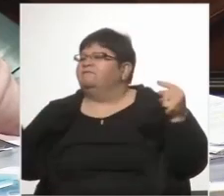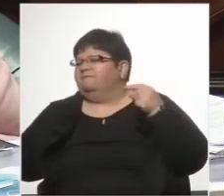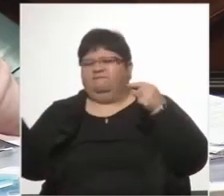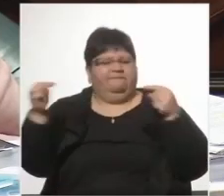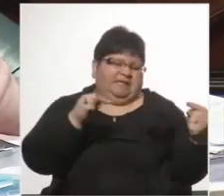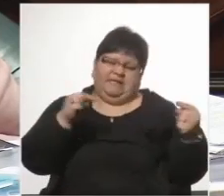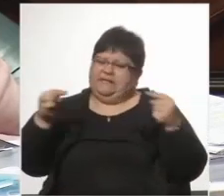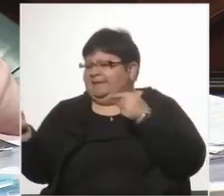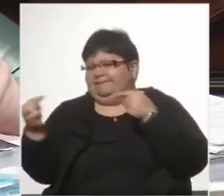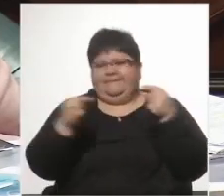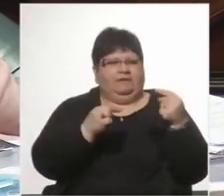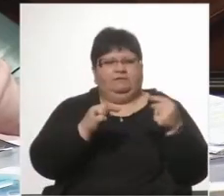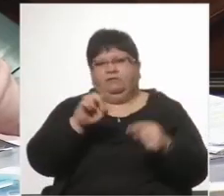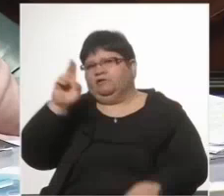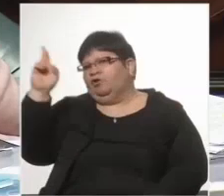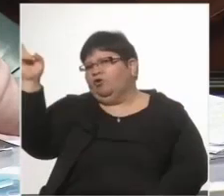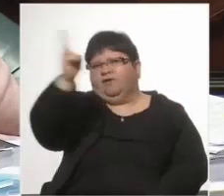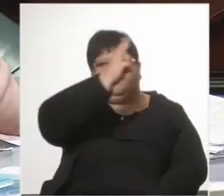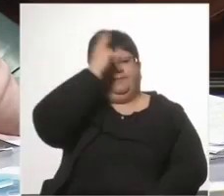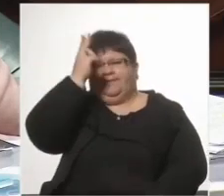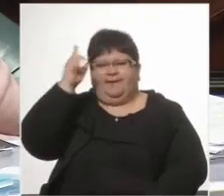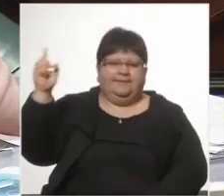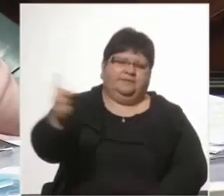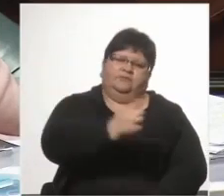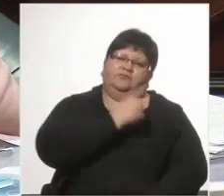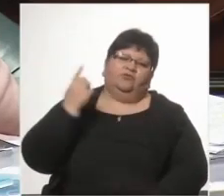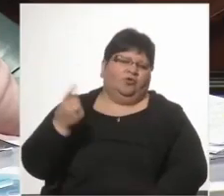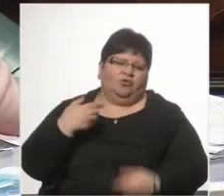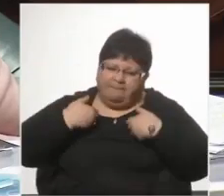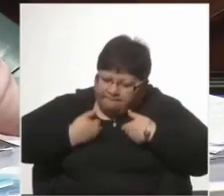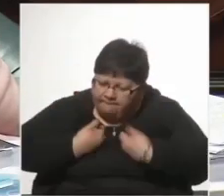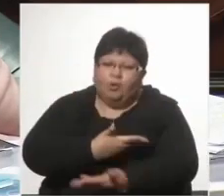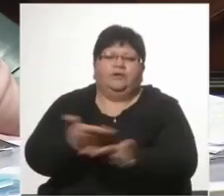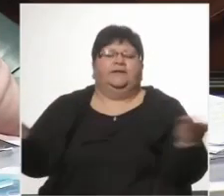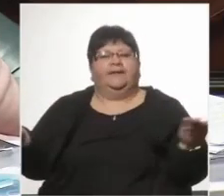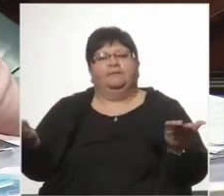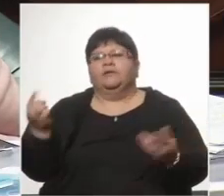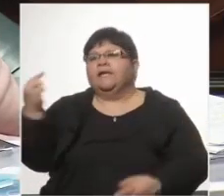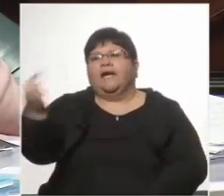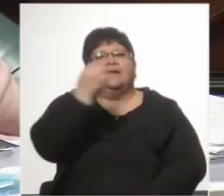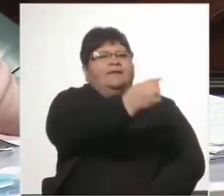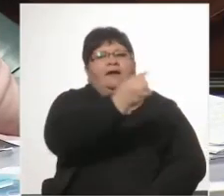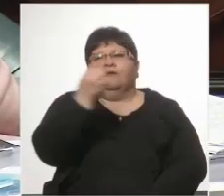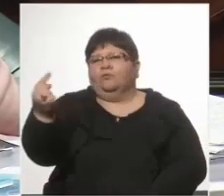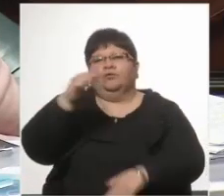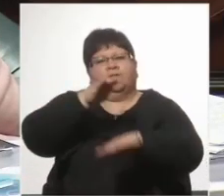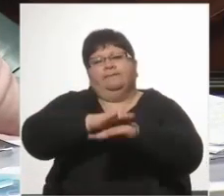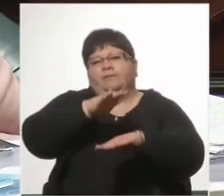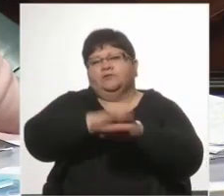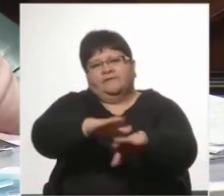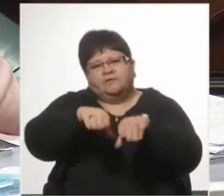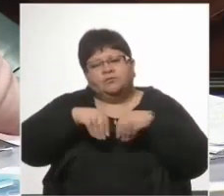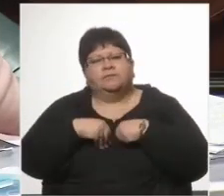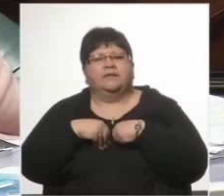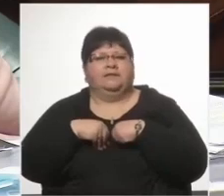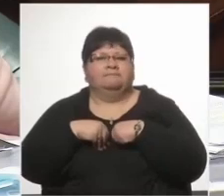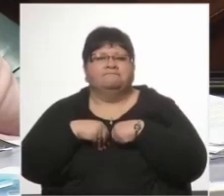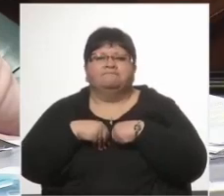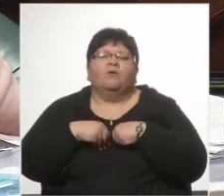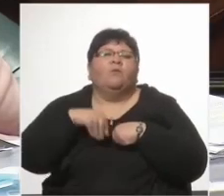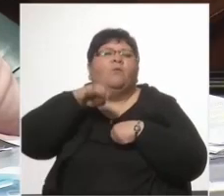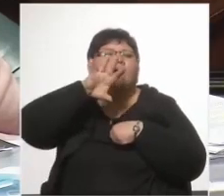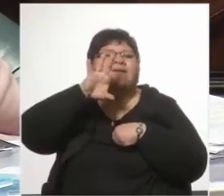entreorientales y pongamos todo arriba de la mesa, y cada uno se haga cargo de lo que tiene que se hacer cargo. Pasaron